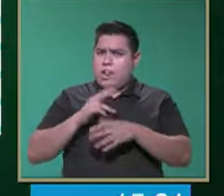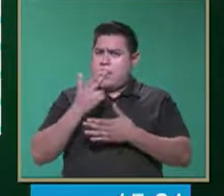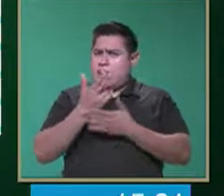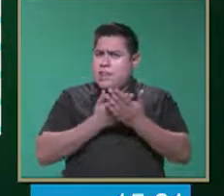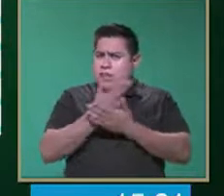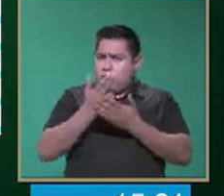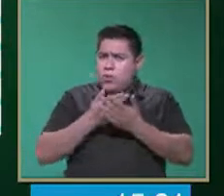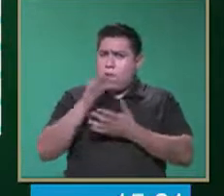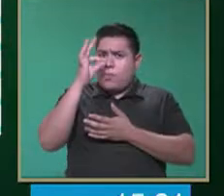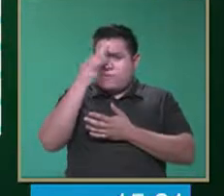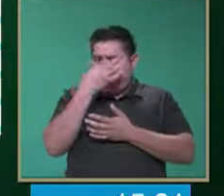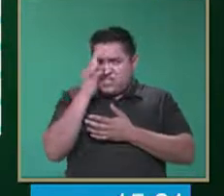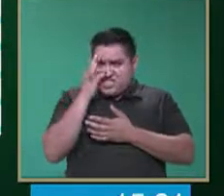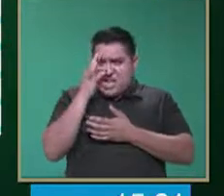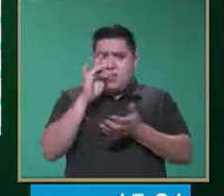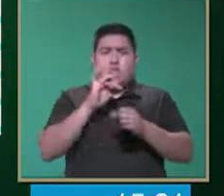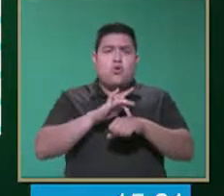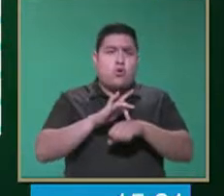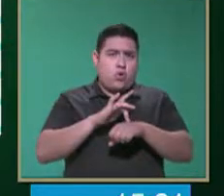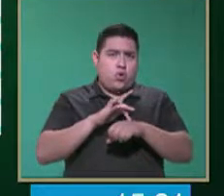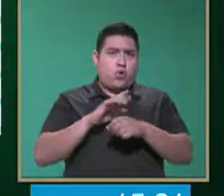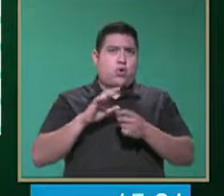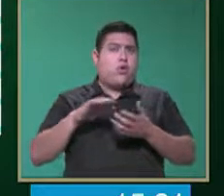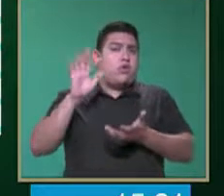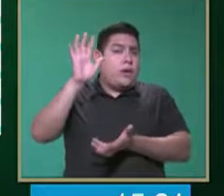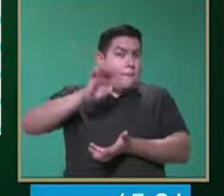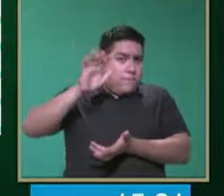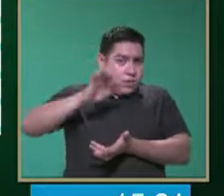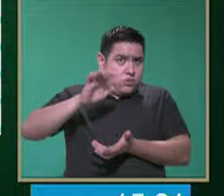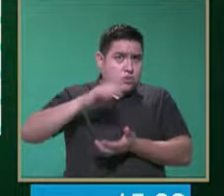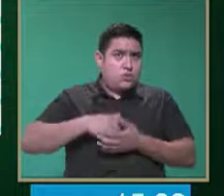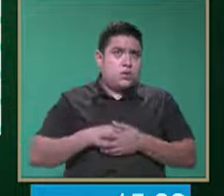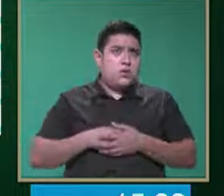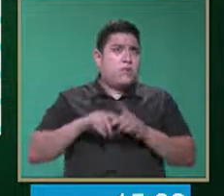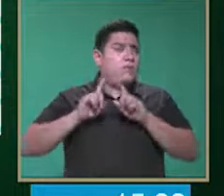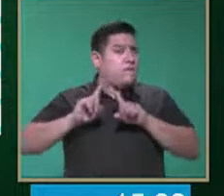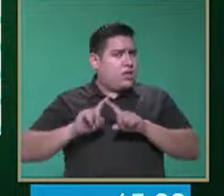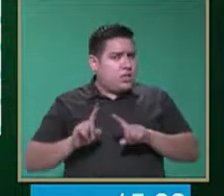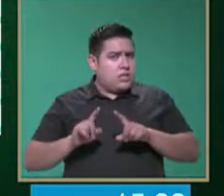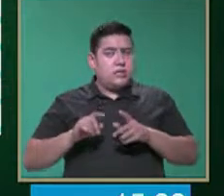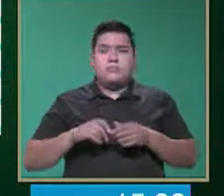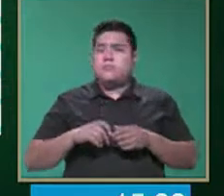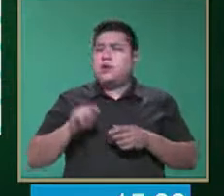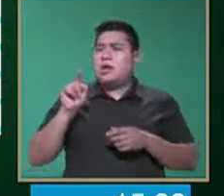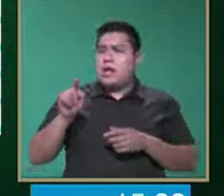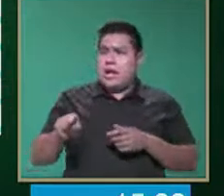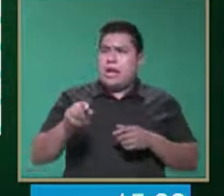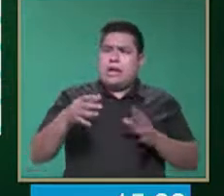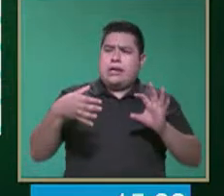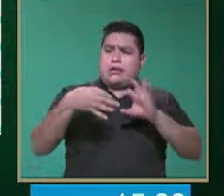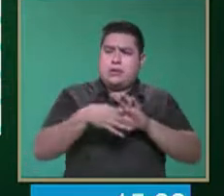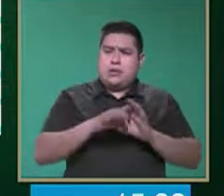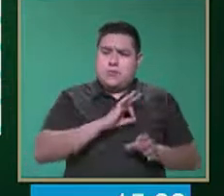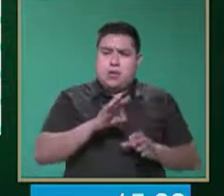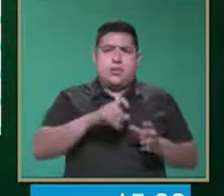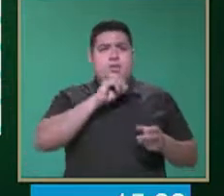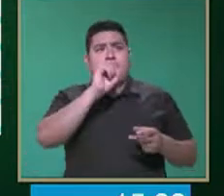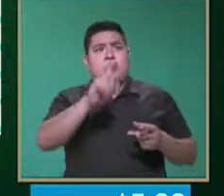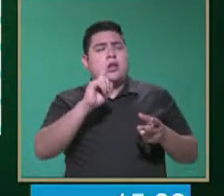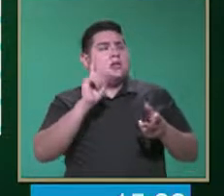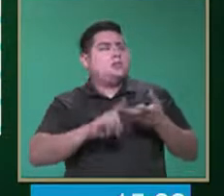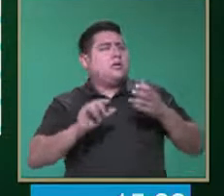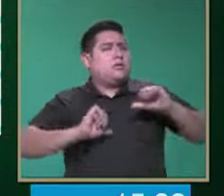una fresa, de una pelota. Diferentes, ¿verdad? En cuanto a las actividades para la